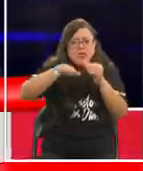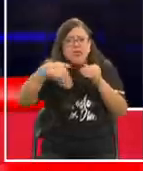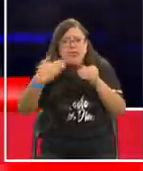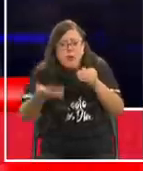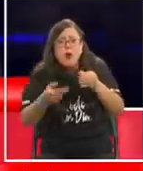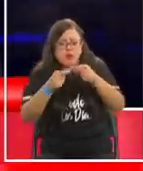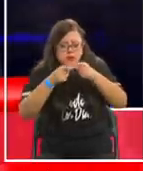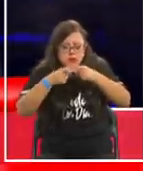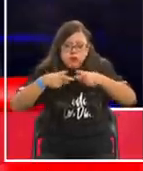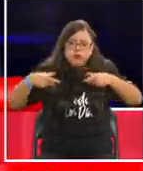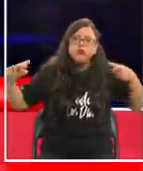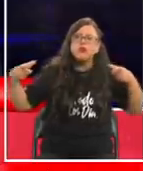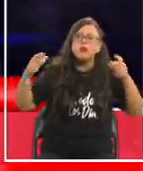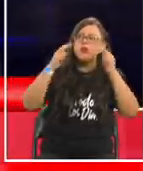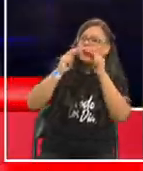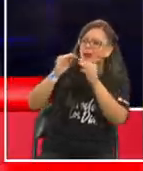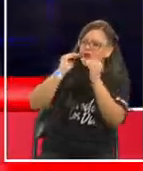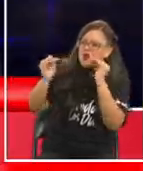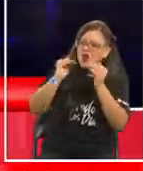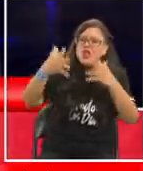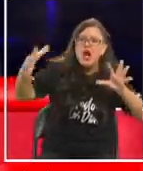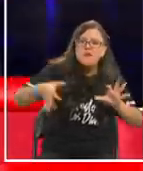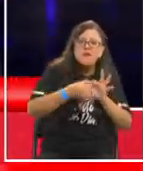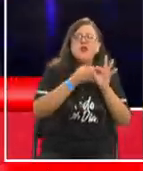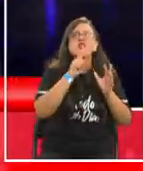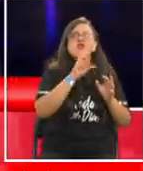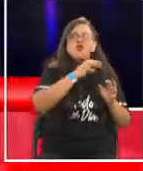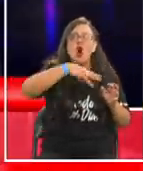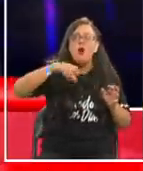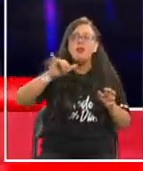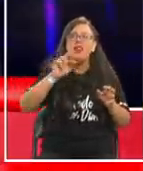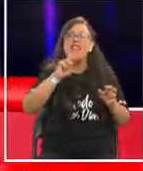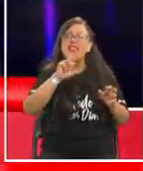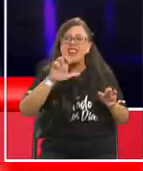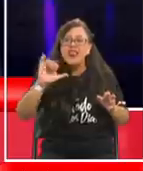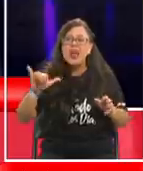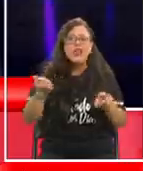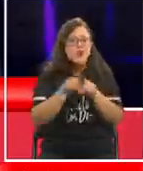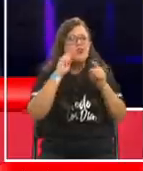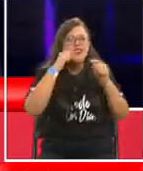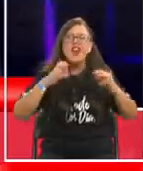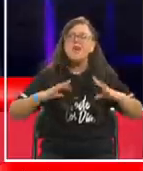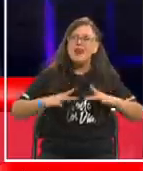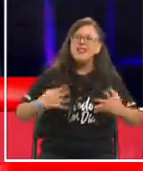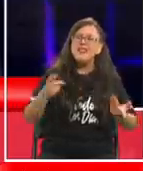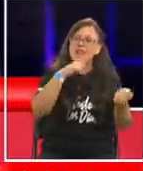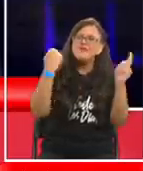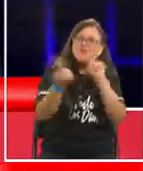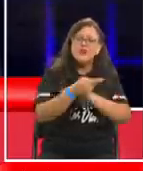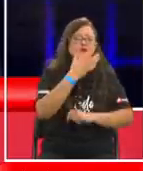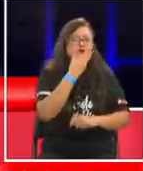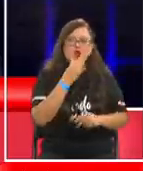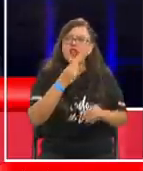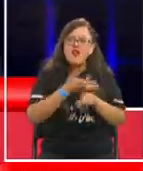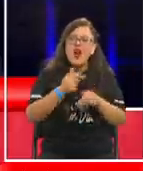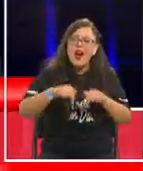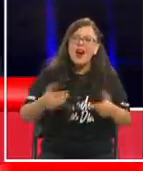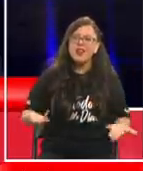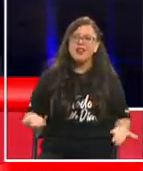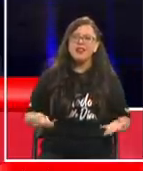cantando con la Tommy Ray sintiendo que la música es el puente maravilloso para ser feliz dime que no es bonito lo que está pasando hoy día